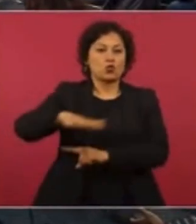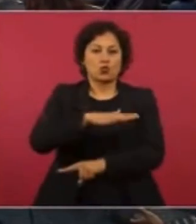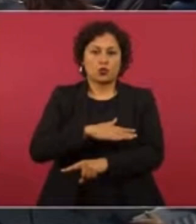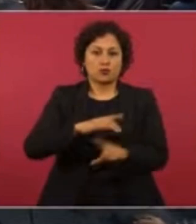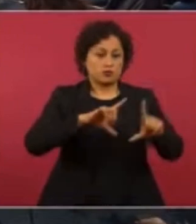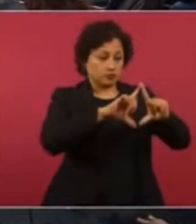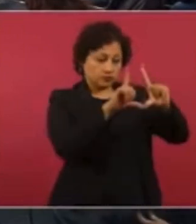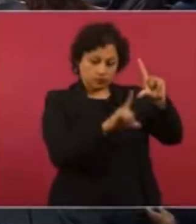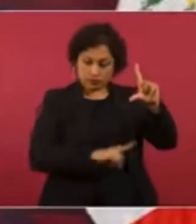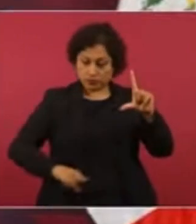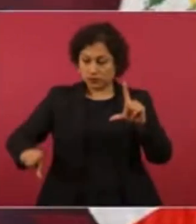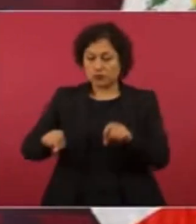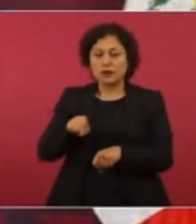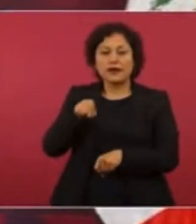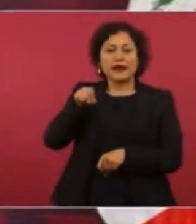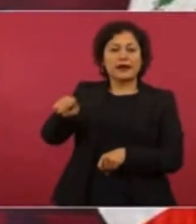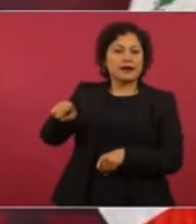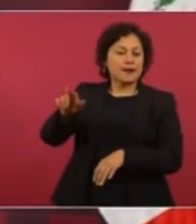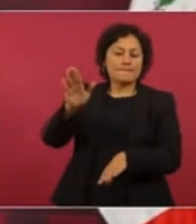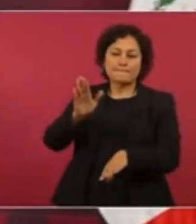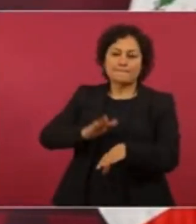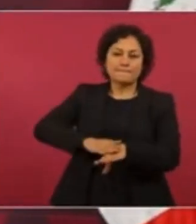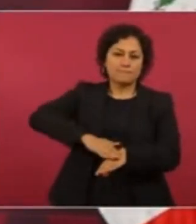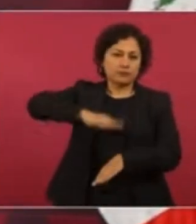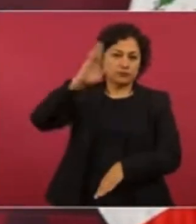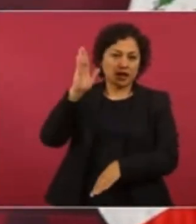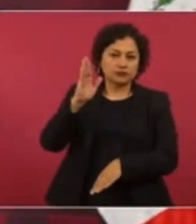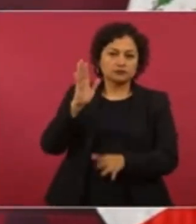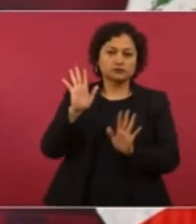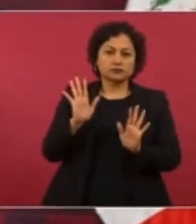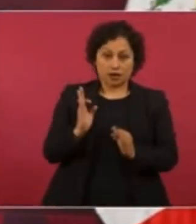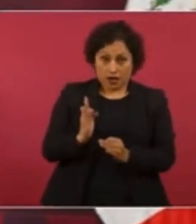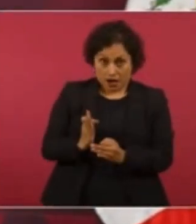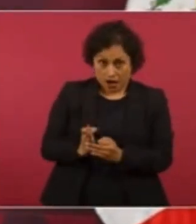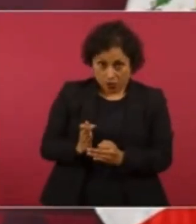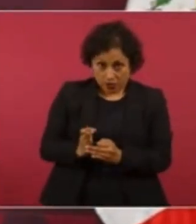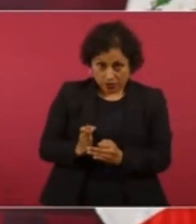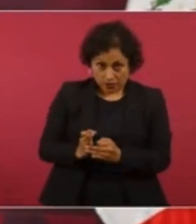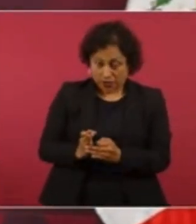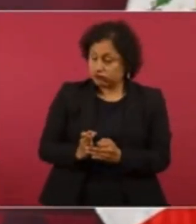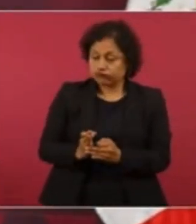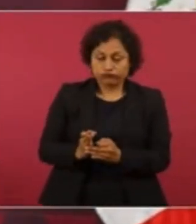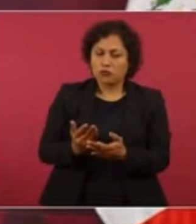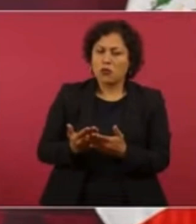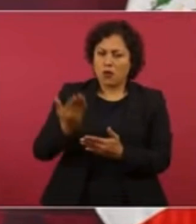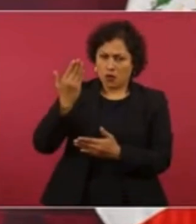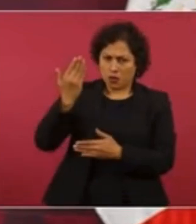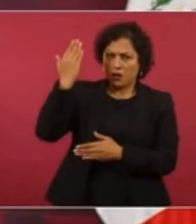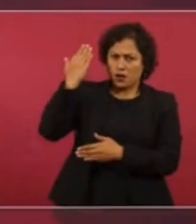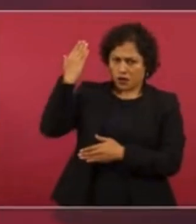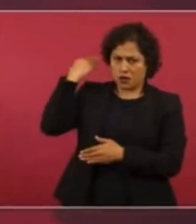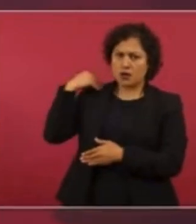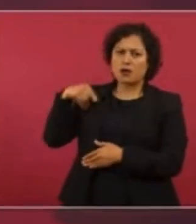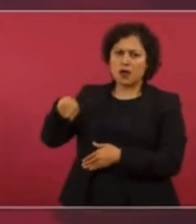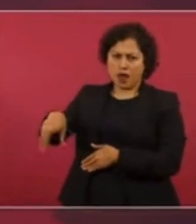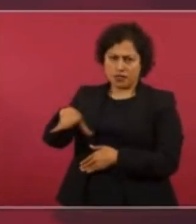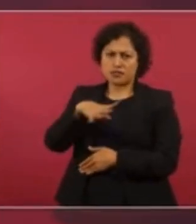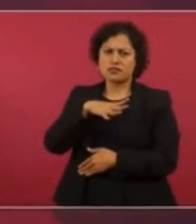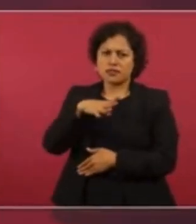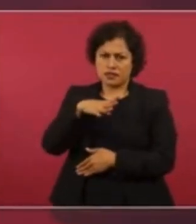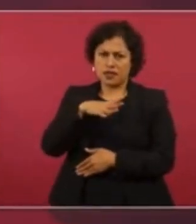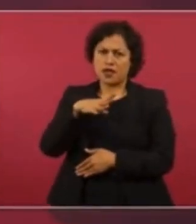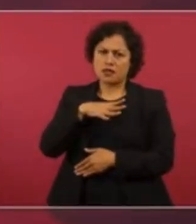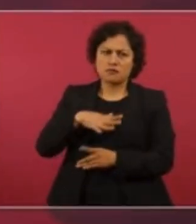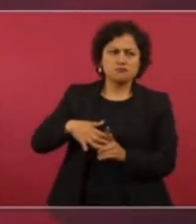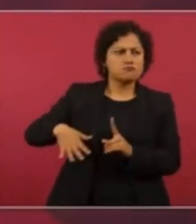No de ahora, ya llevan tiempo así. Y